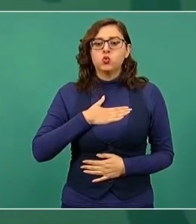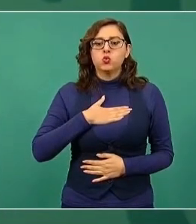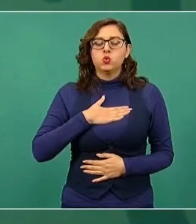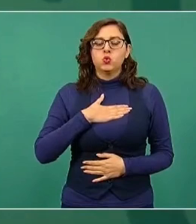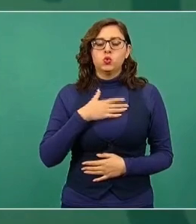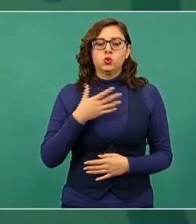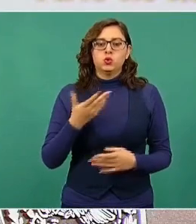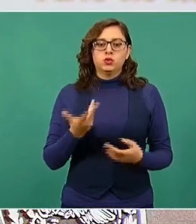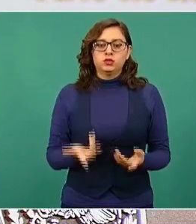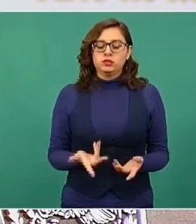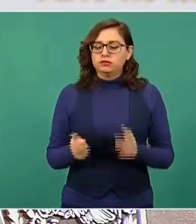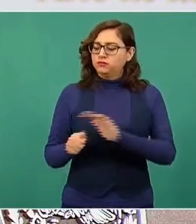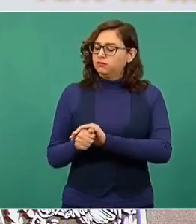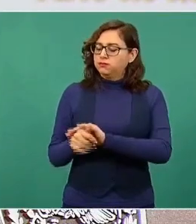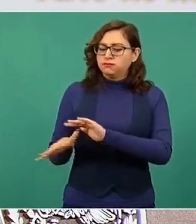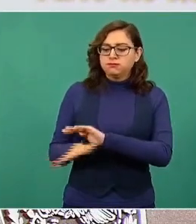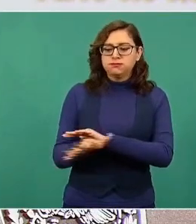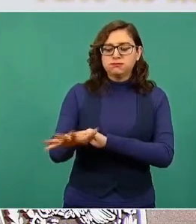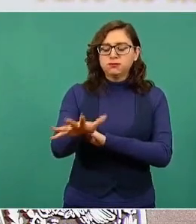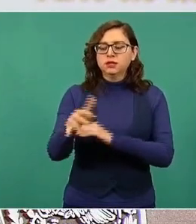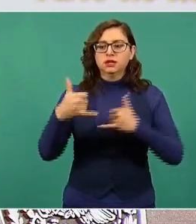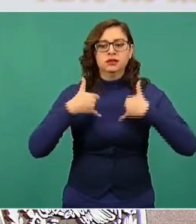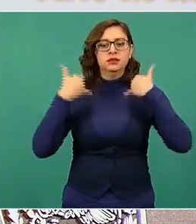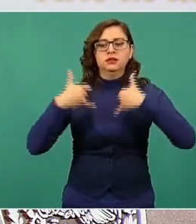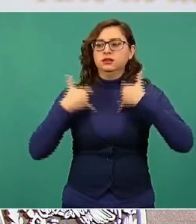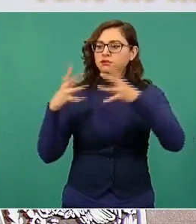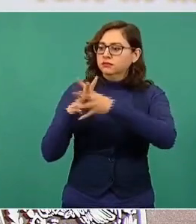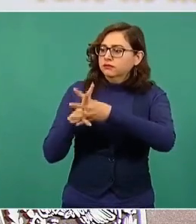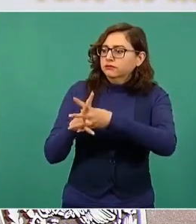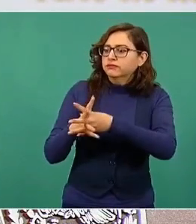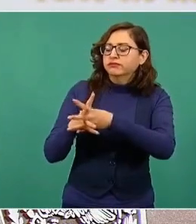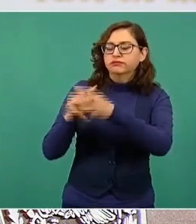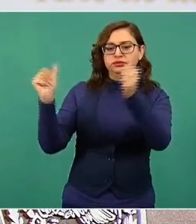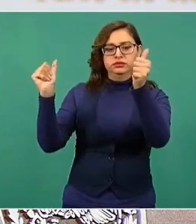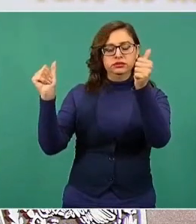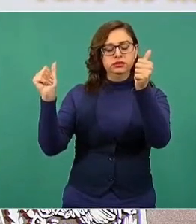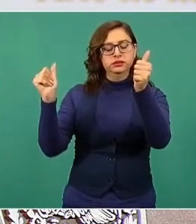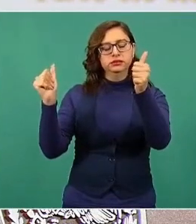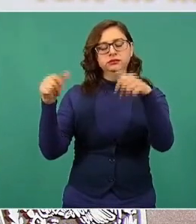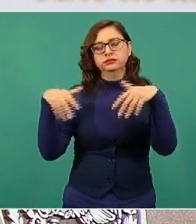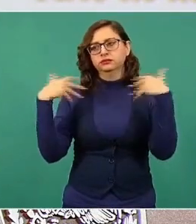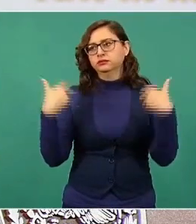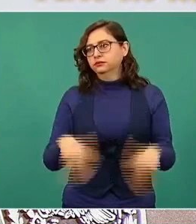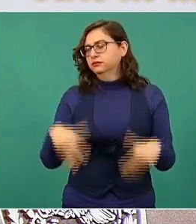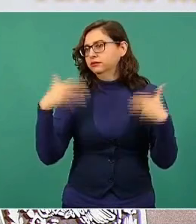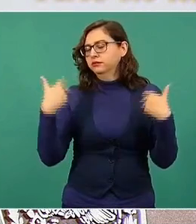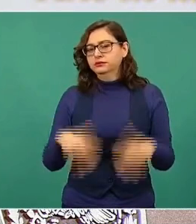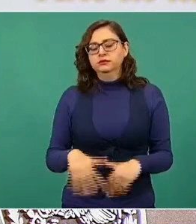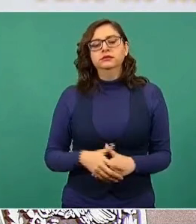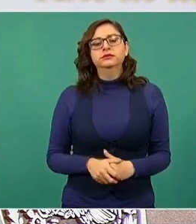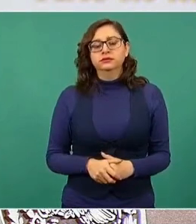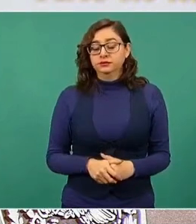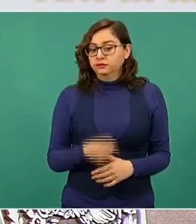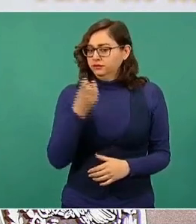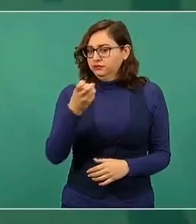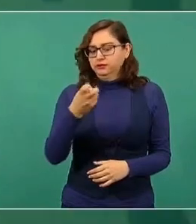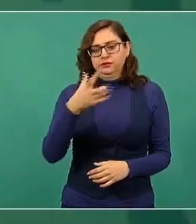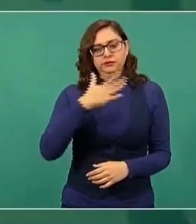lo de los jóvenes desaparecidos de Ayotzinapa. Entonces,